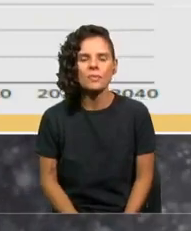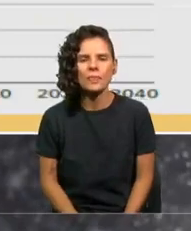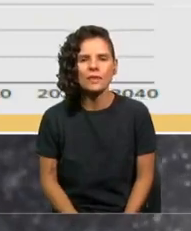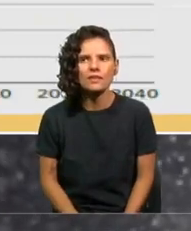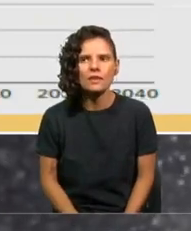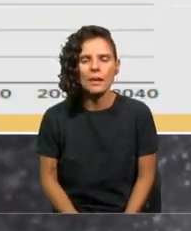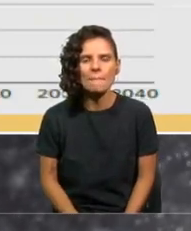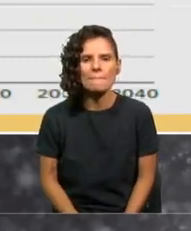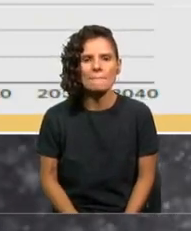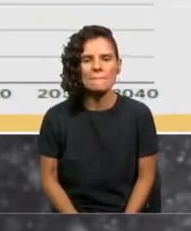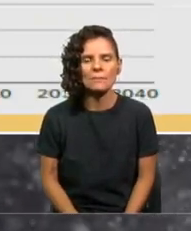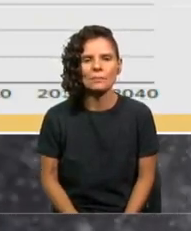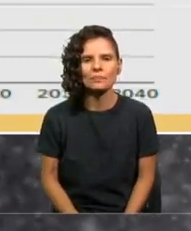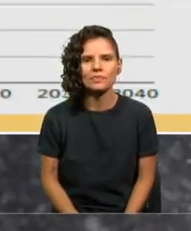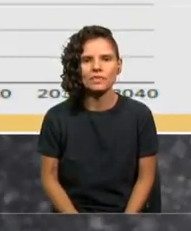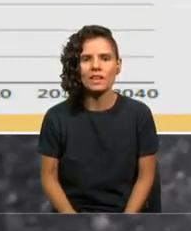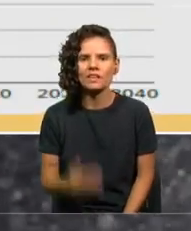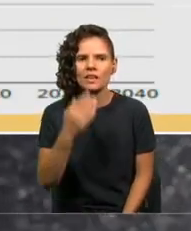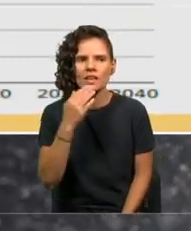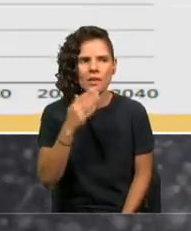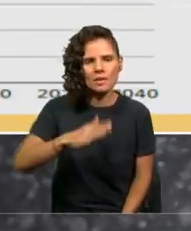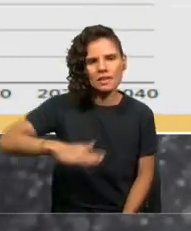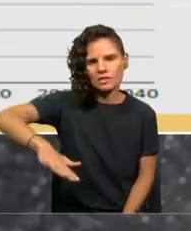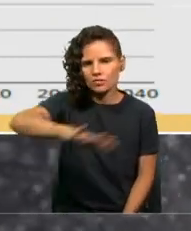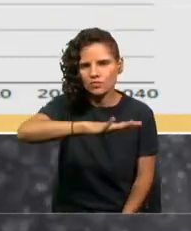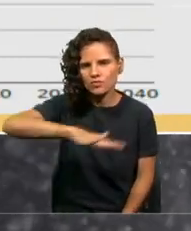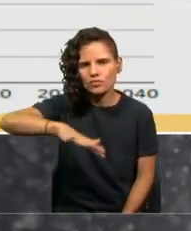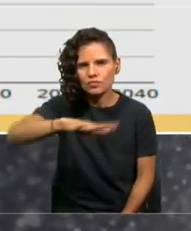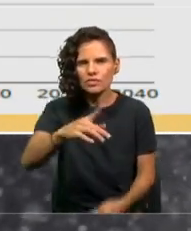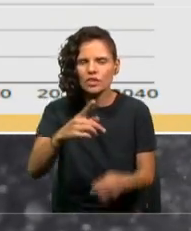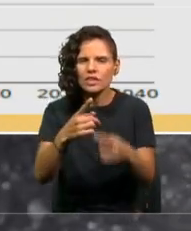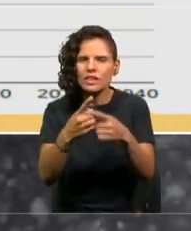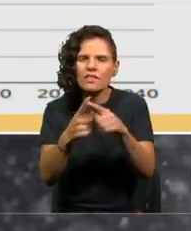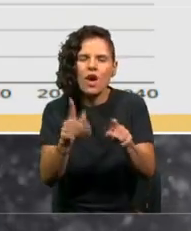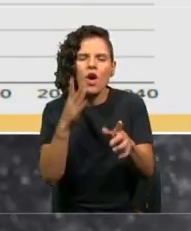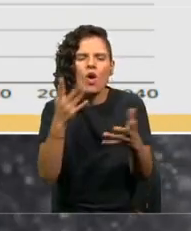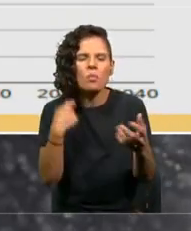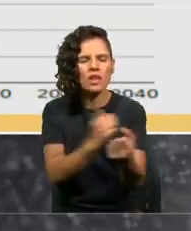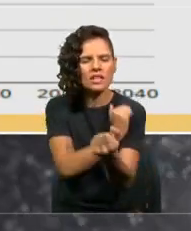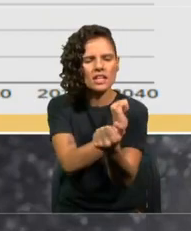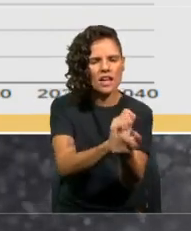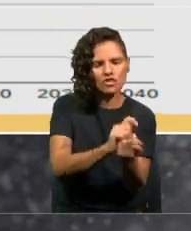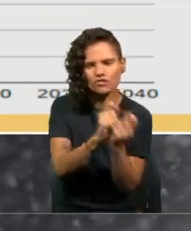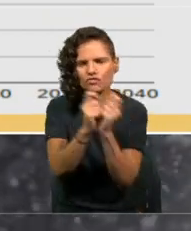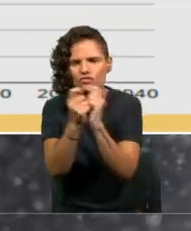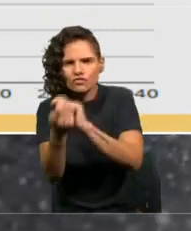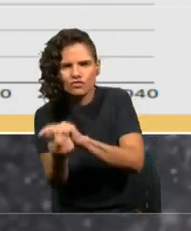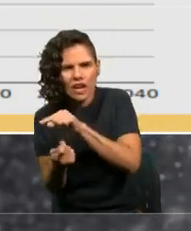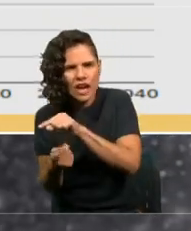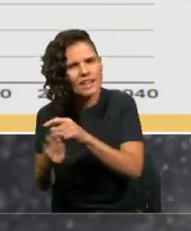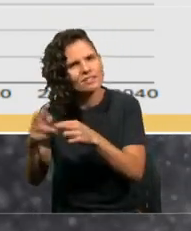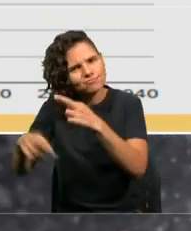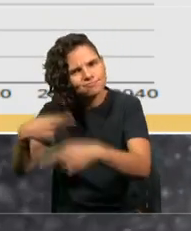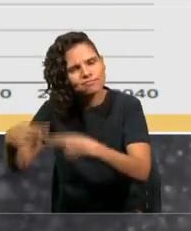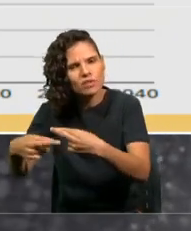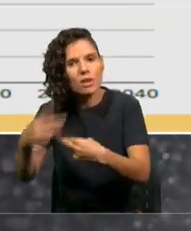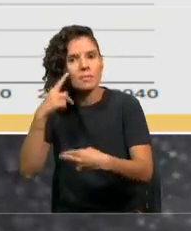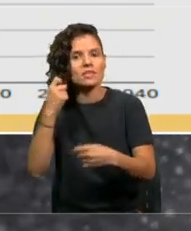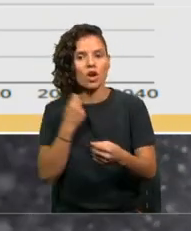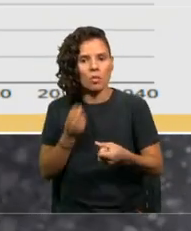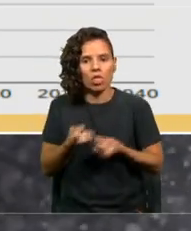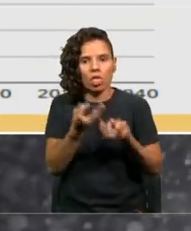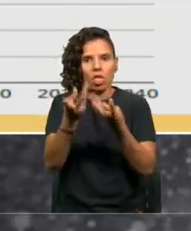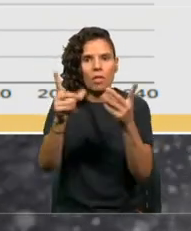Hay distintos escenarios de la transición energética. Porque para poder emitir menos, tenemos que